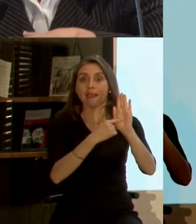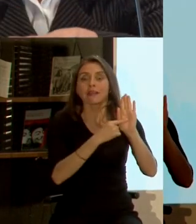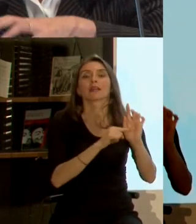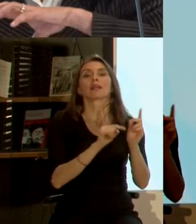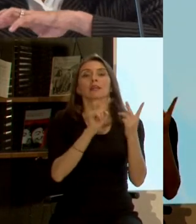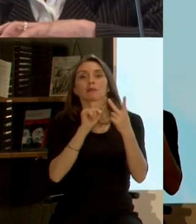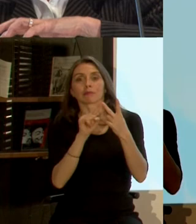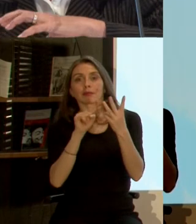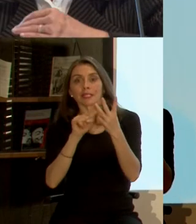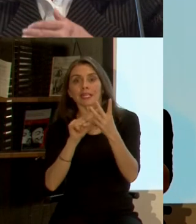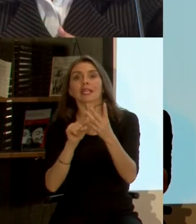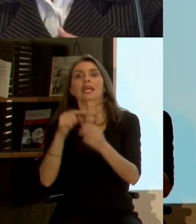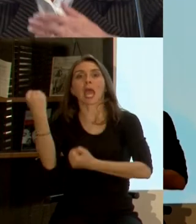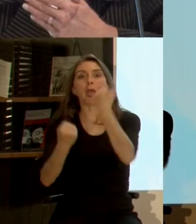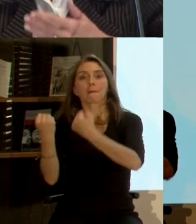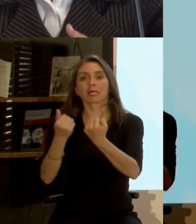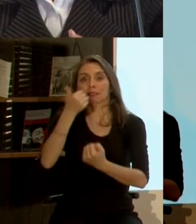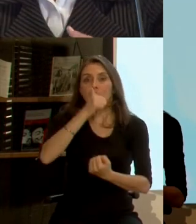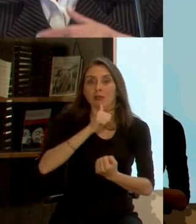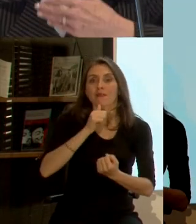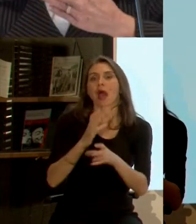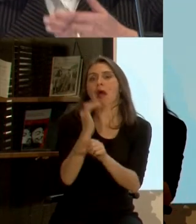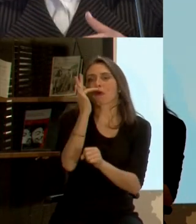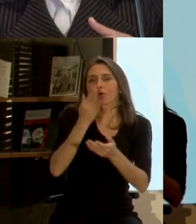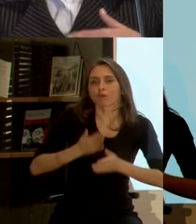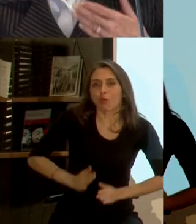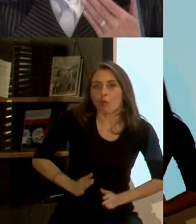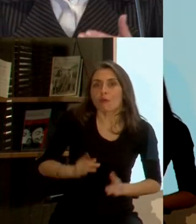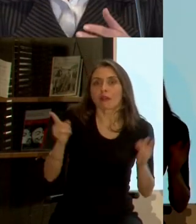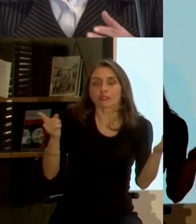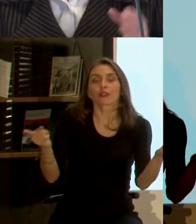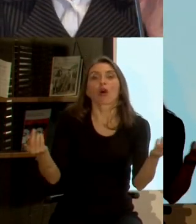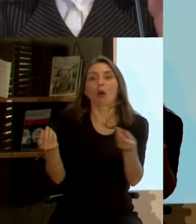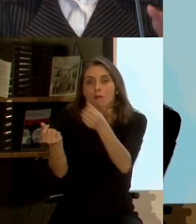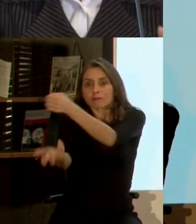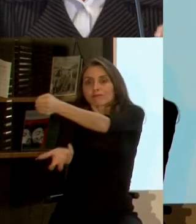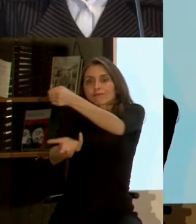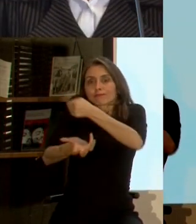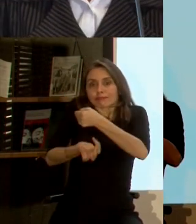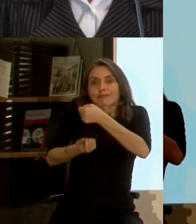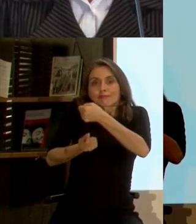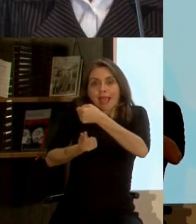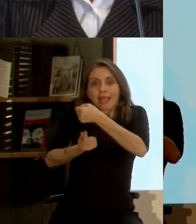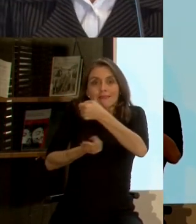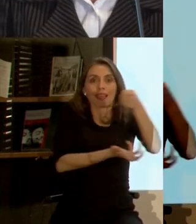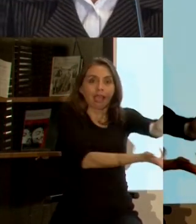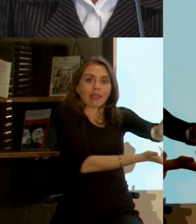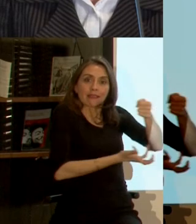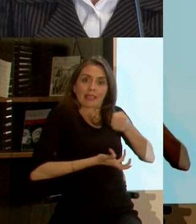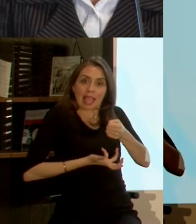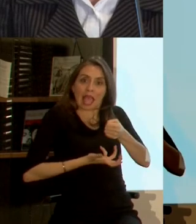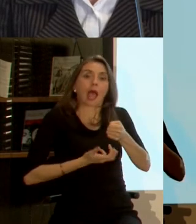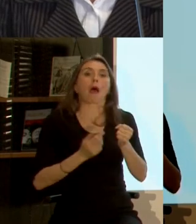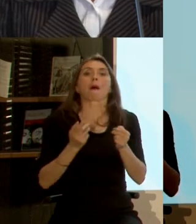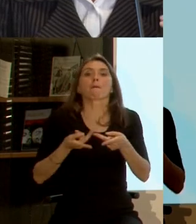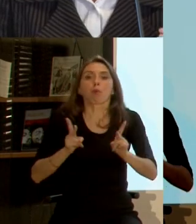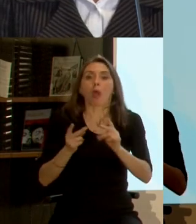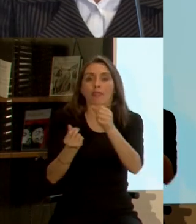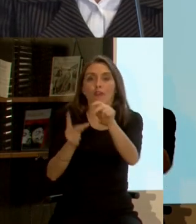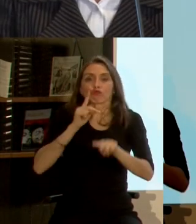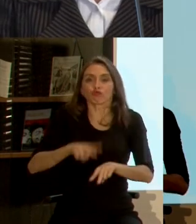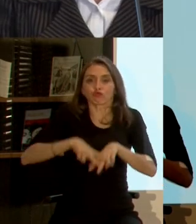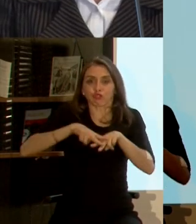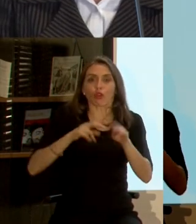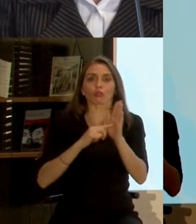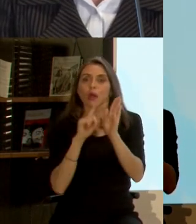haya sectores privados que puedan apoyar con recursos para poder hacer estas encuestas y